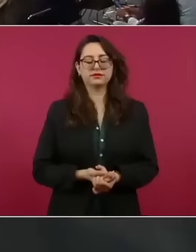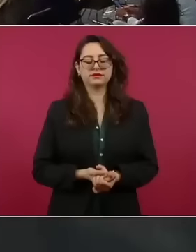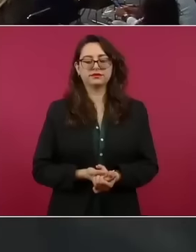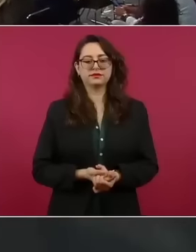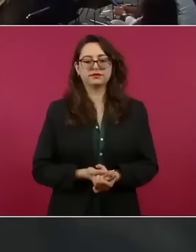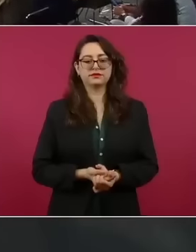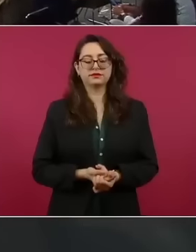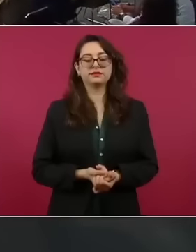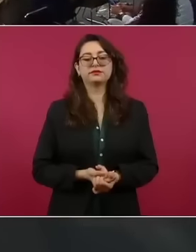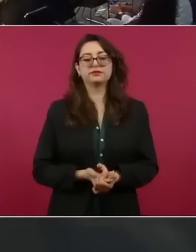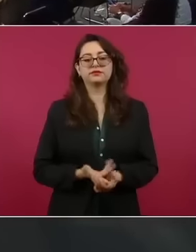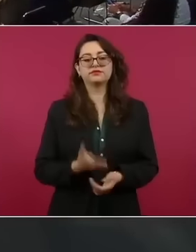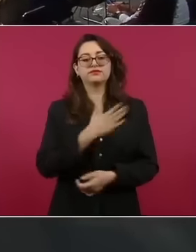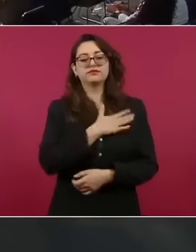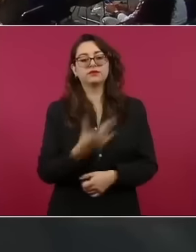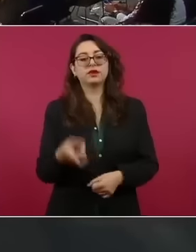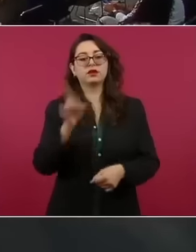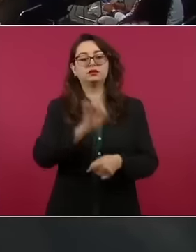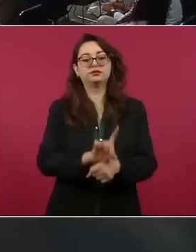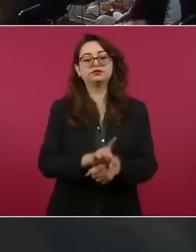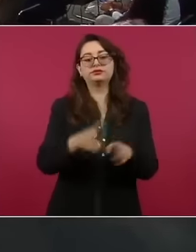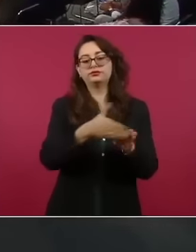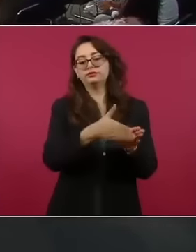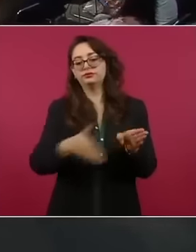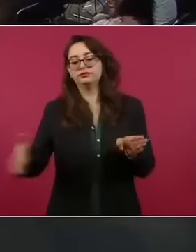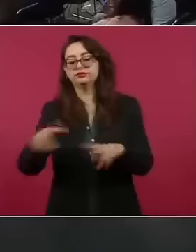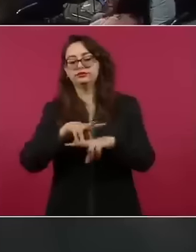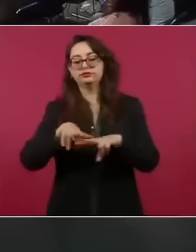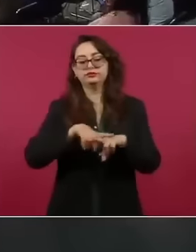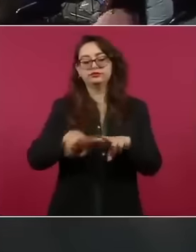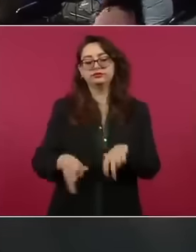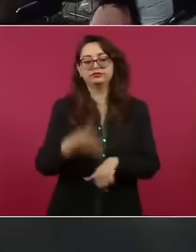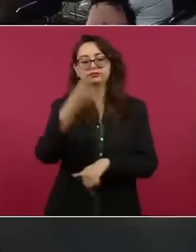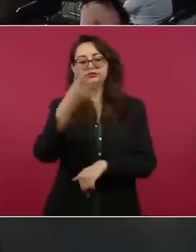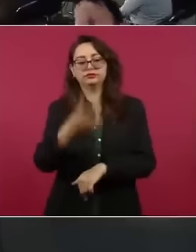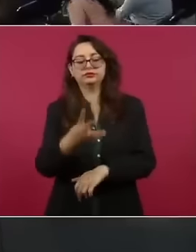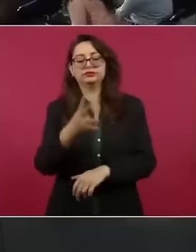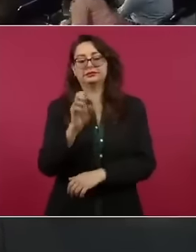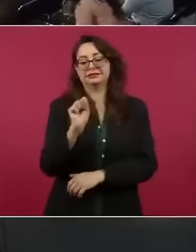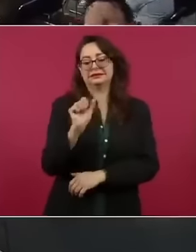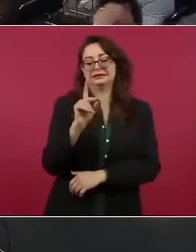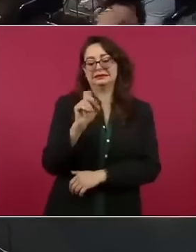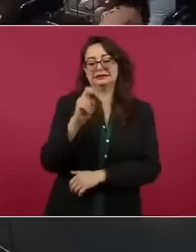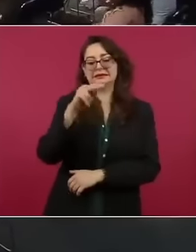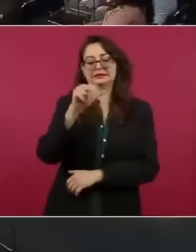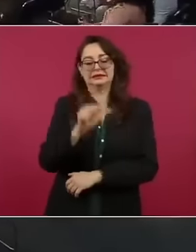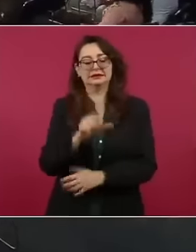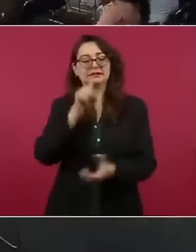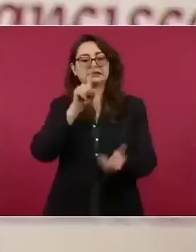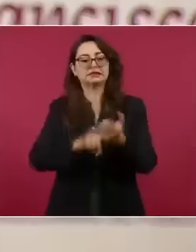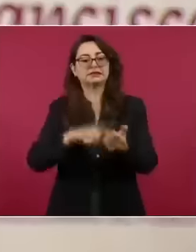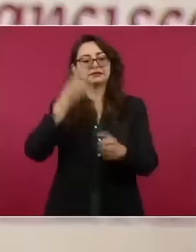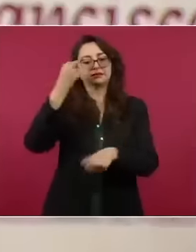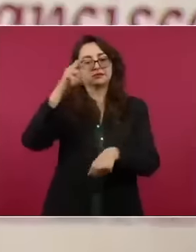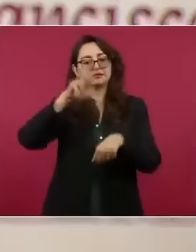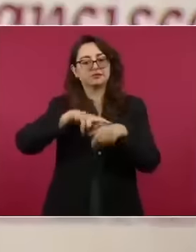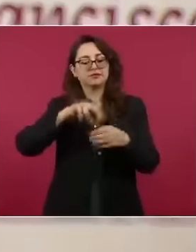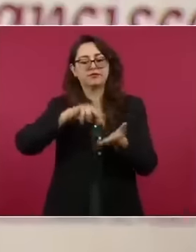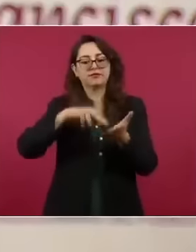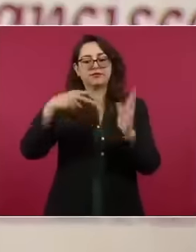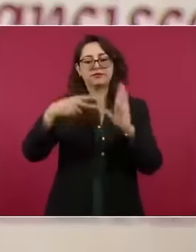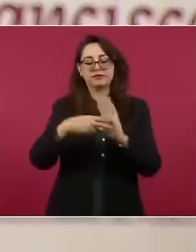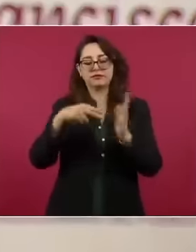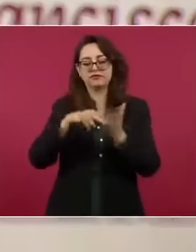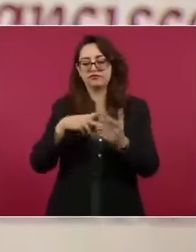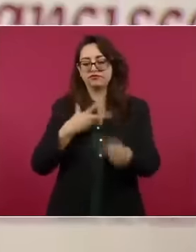En el tramo 4 del Tren Maya, que corre de Isamala a Cancún, la Secretaría de la Defensa Nacional, a través de la Dirección General de Ingenieros, coadyuven el